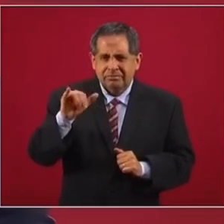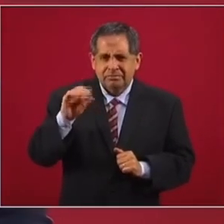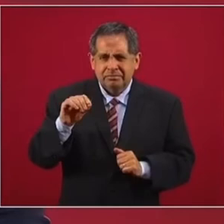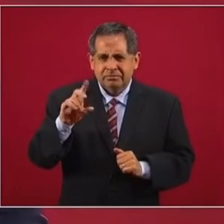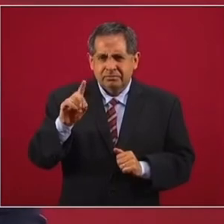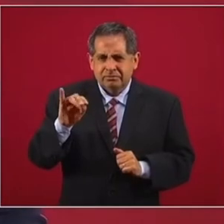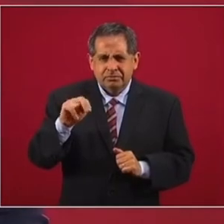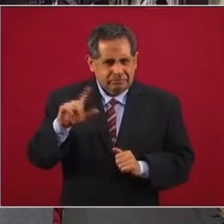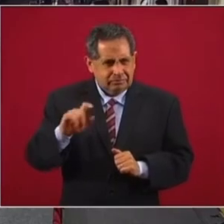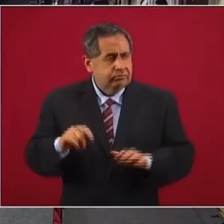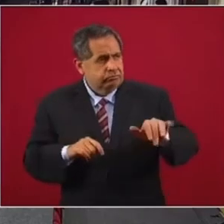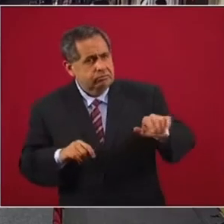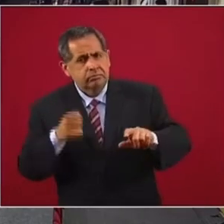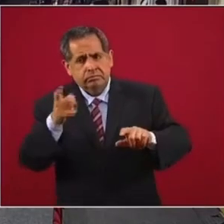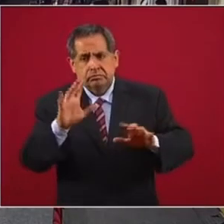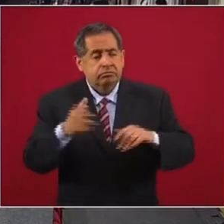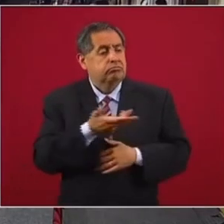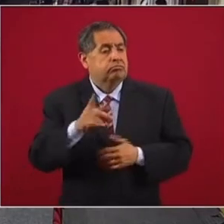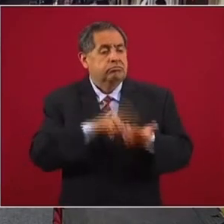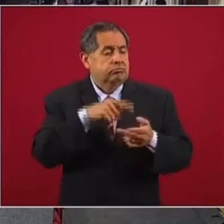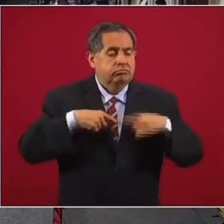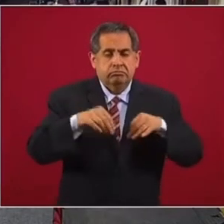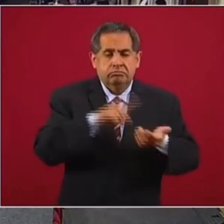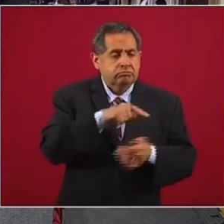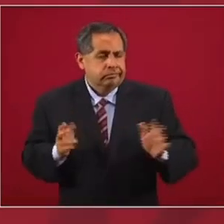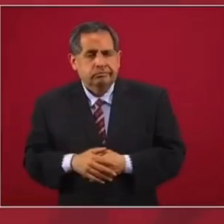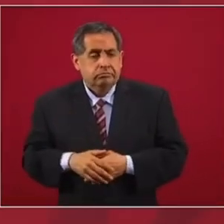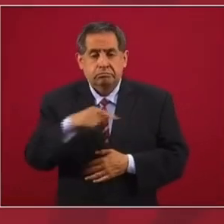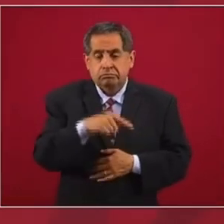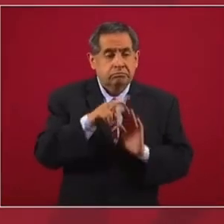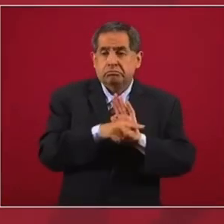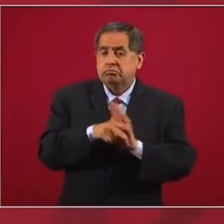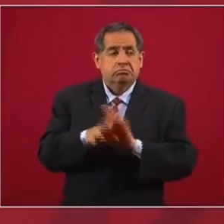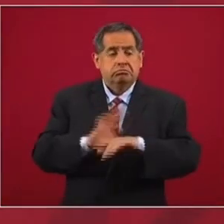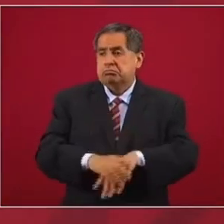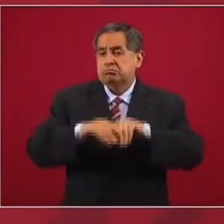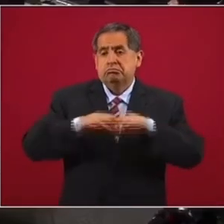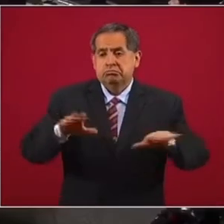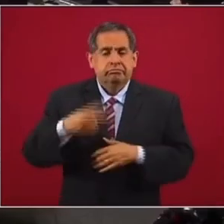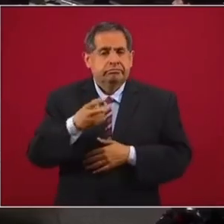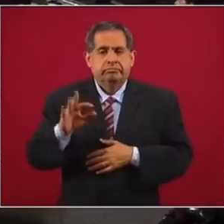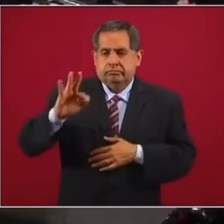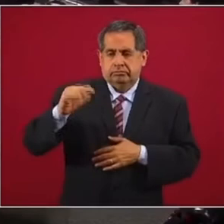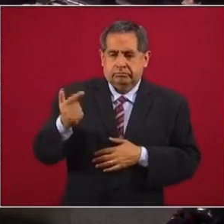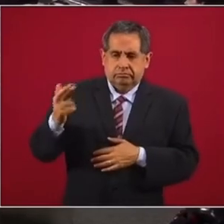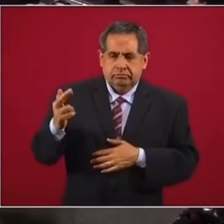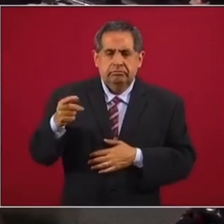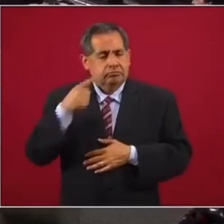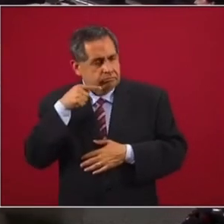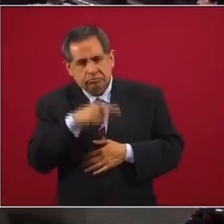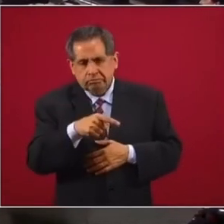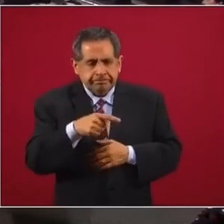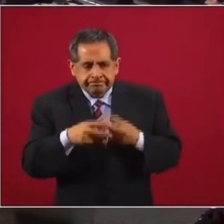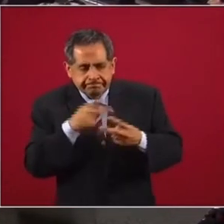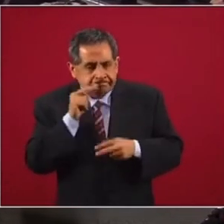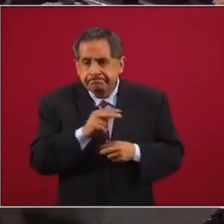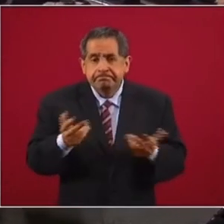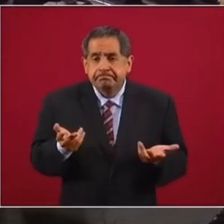Domínguez... Sí, que de hecho ella despidió a la persona que aparece en el video. Este video va a hacer la Fiscalía la encargada de